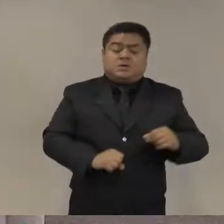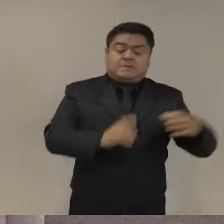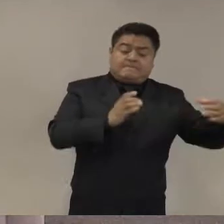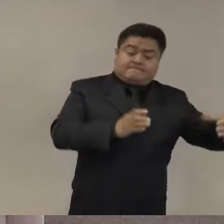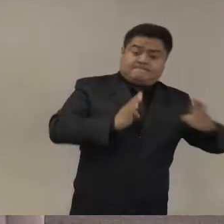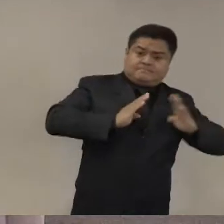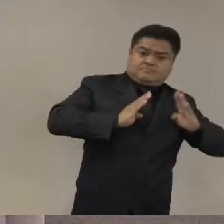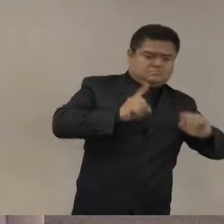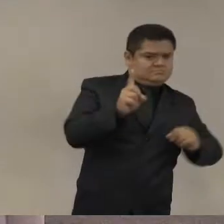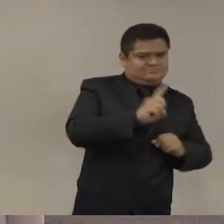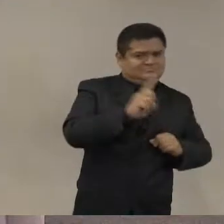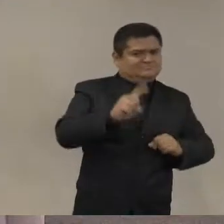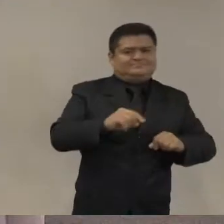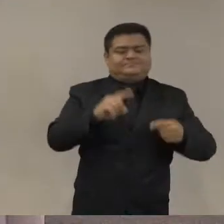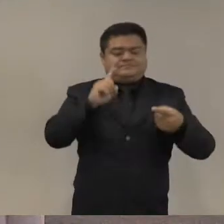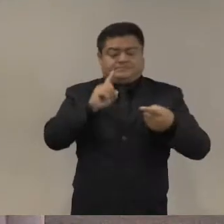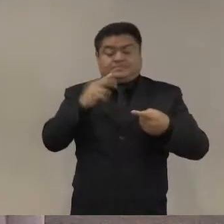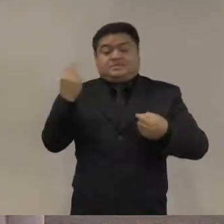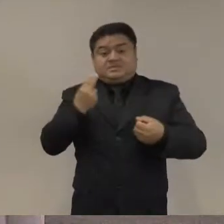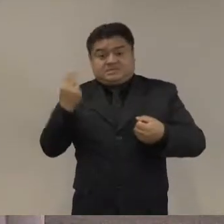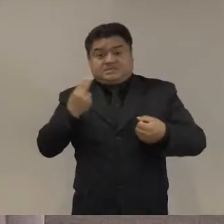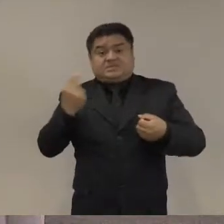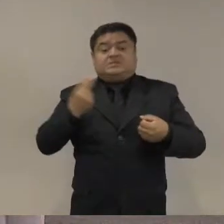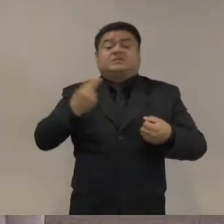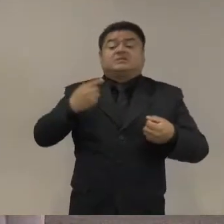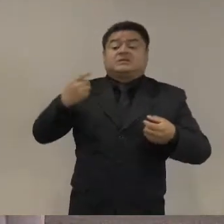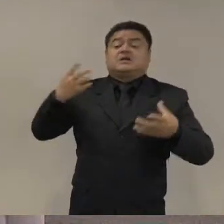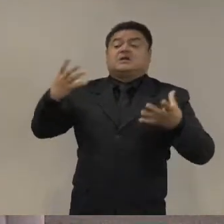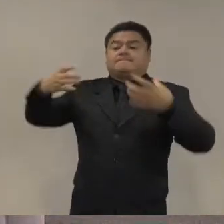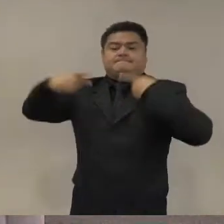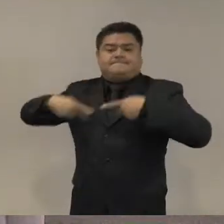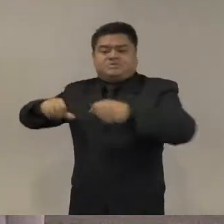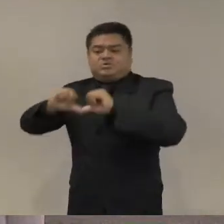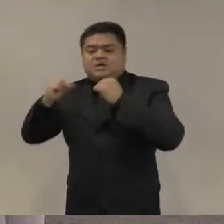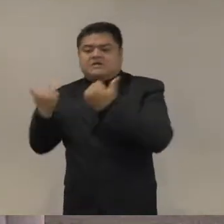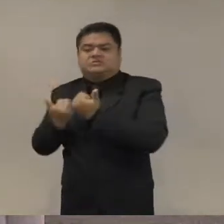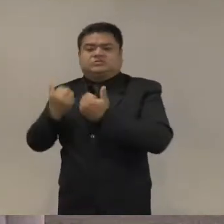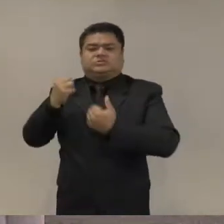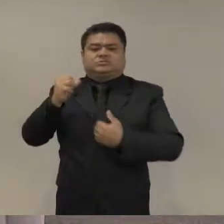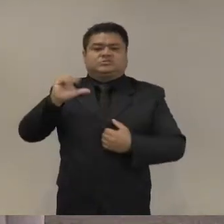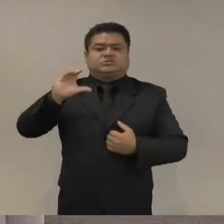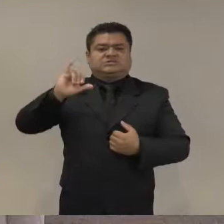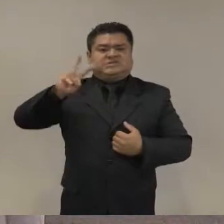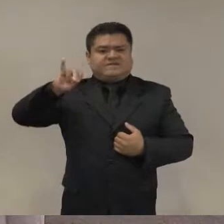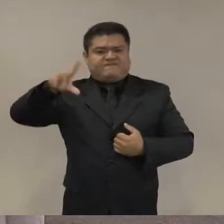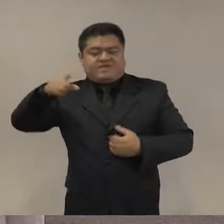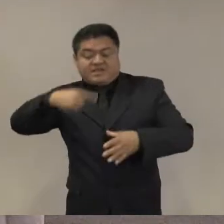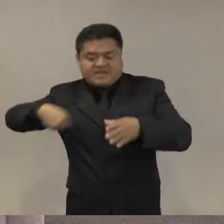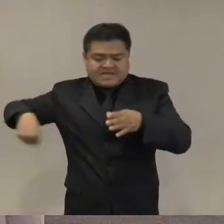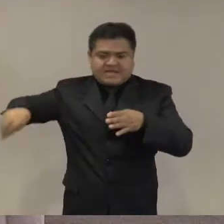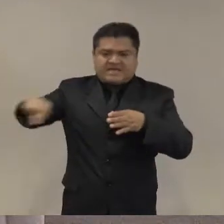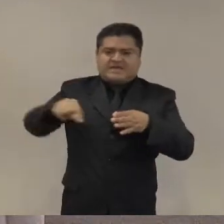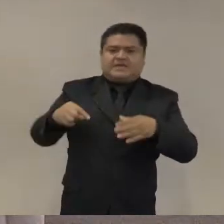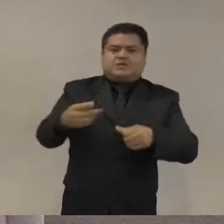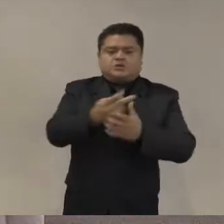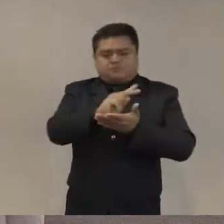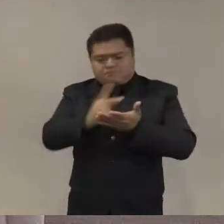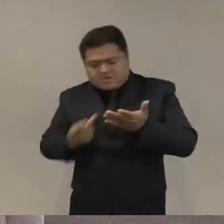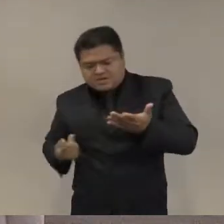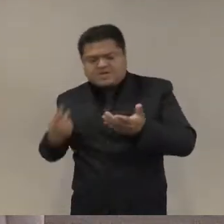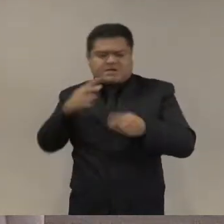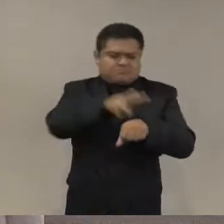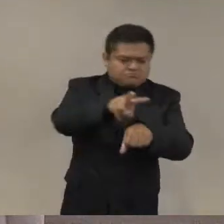de seguridad tienen que venir de una planeación esencialmente civil un segundo punto es sí considerar la presencia